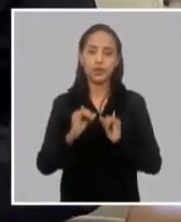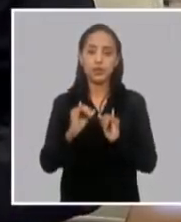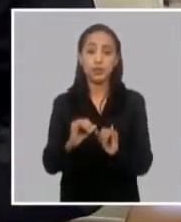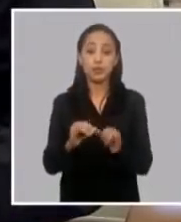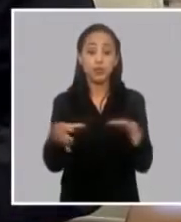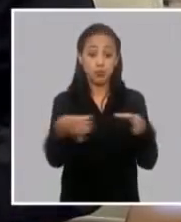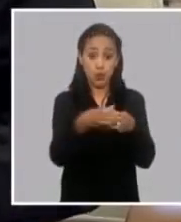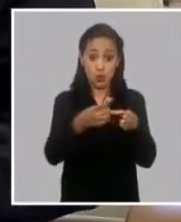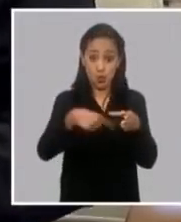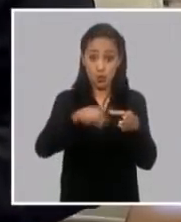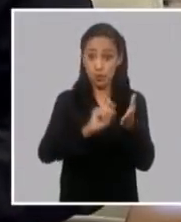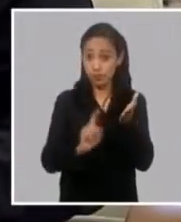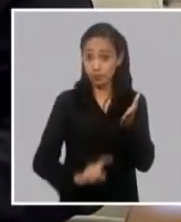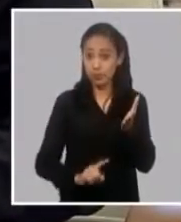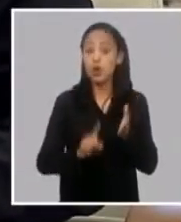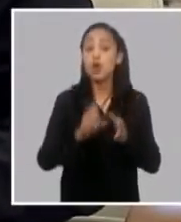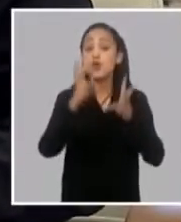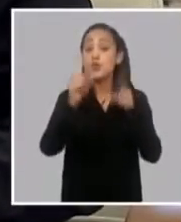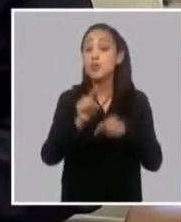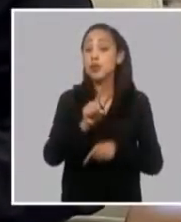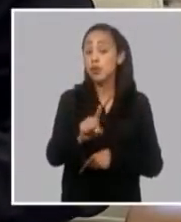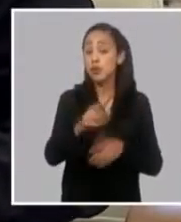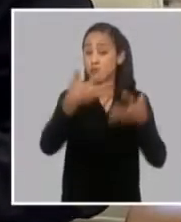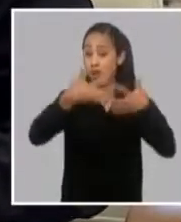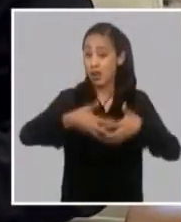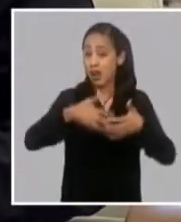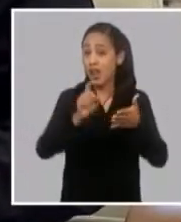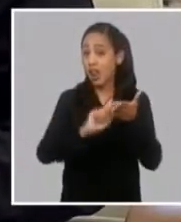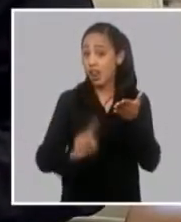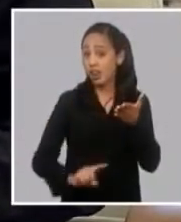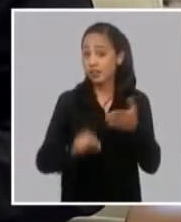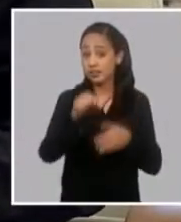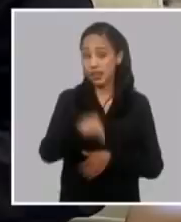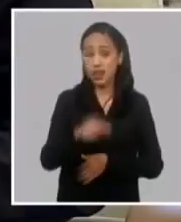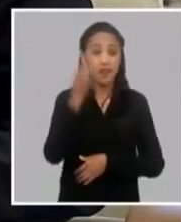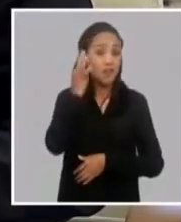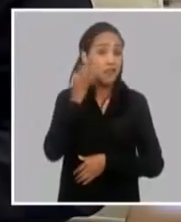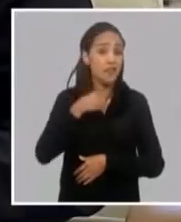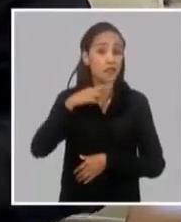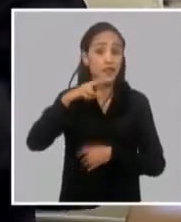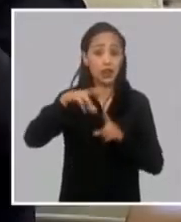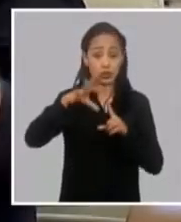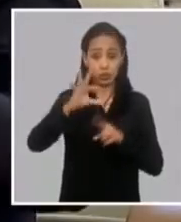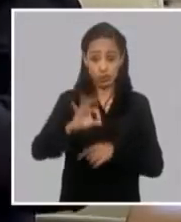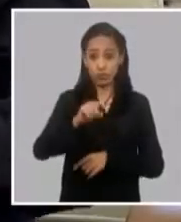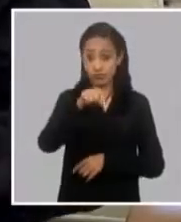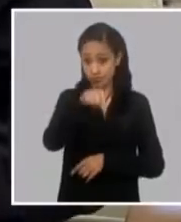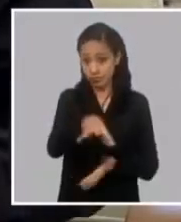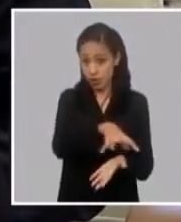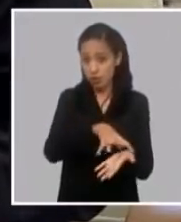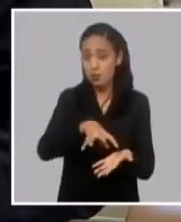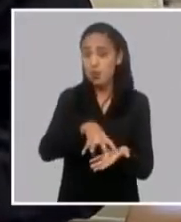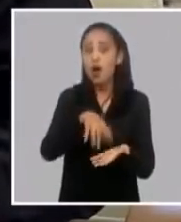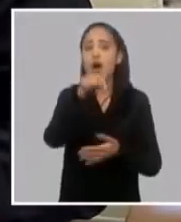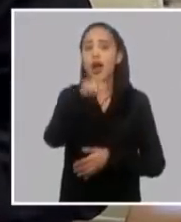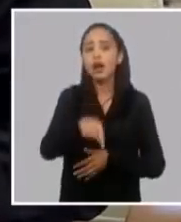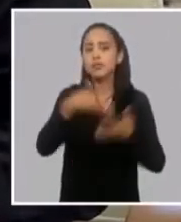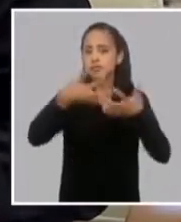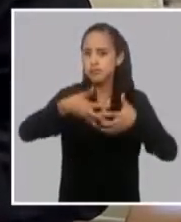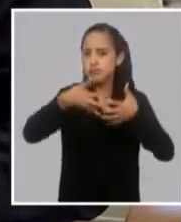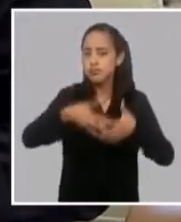uno de la termoeléctrica de FELTO, que genera, si está diseñada para generar